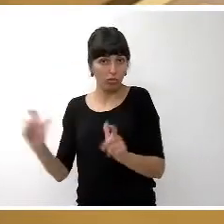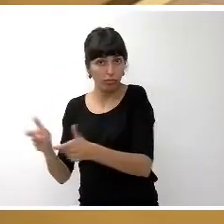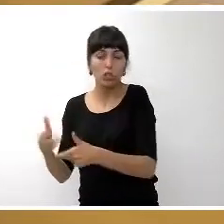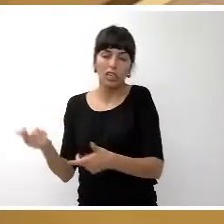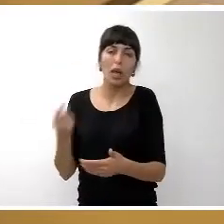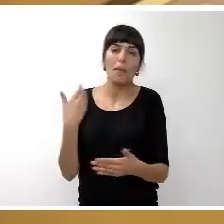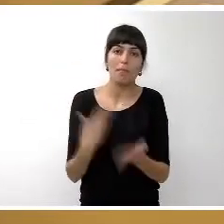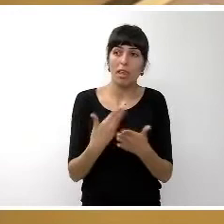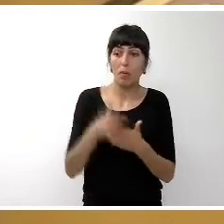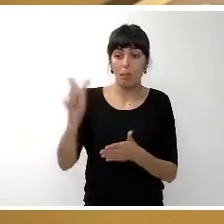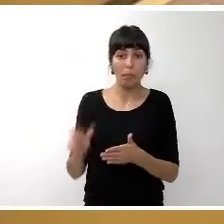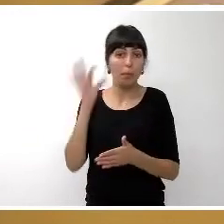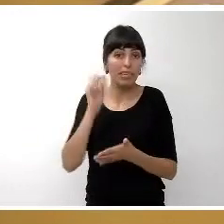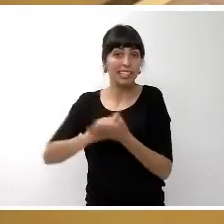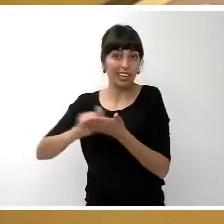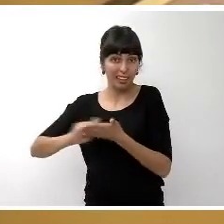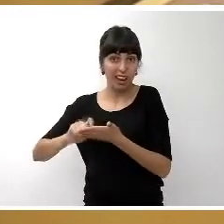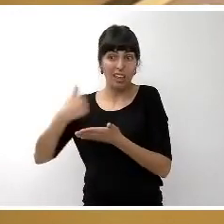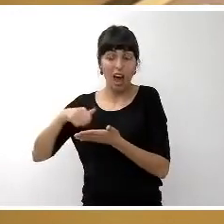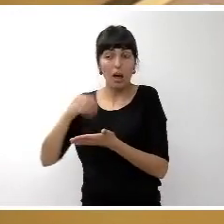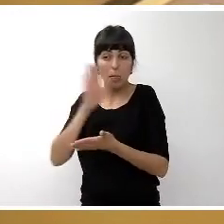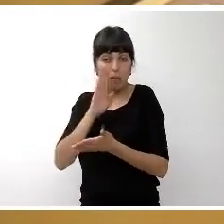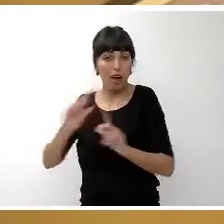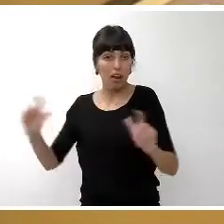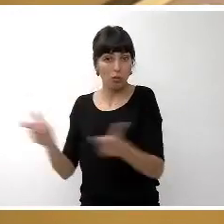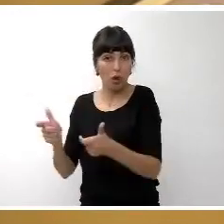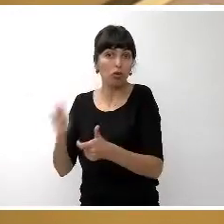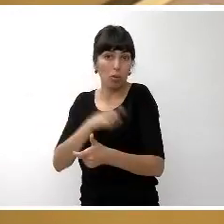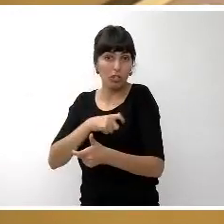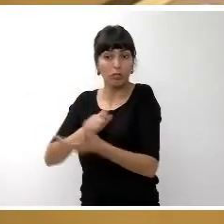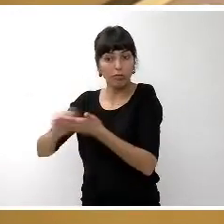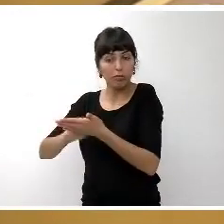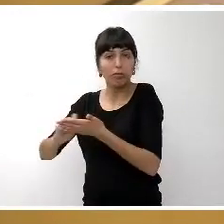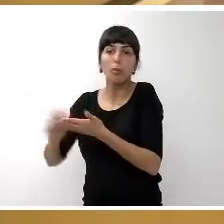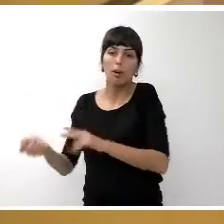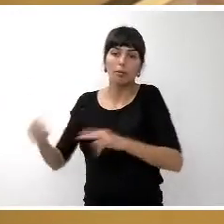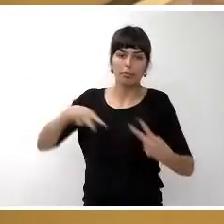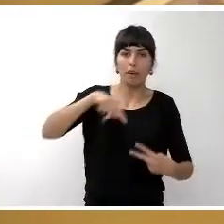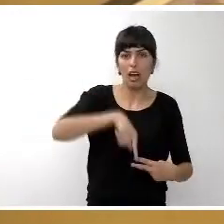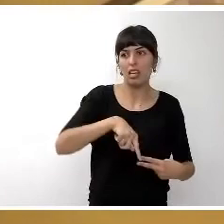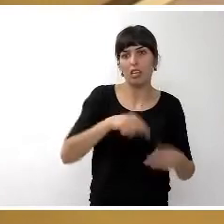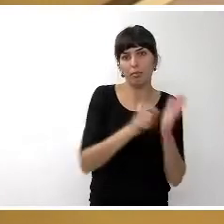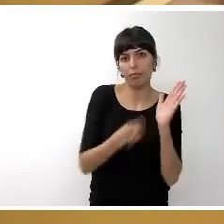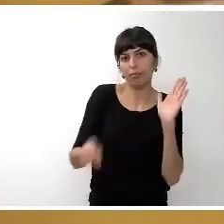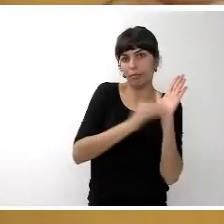extraiga de esa comisión la intervención y que se haga referencia a ella en estos puntos. Muchas gracias.